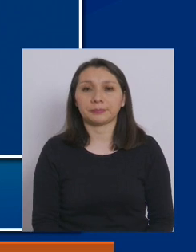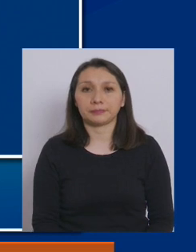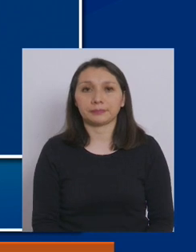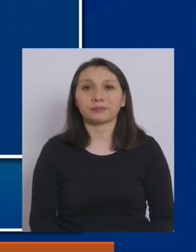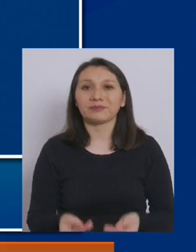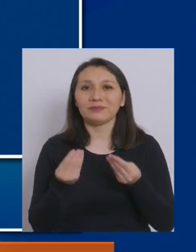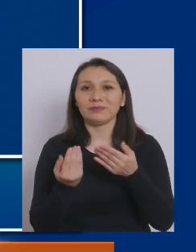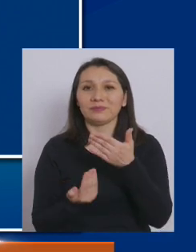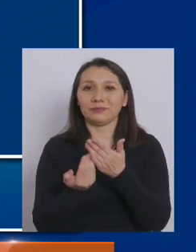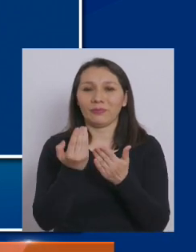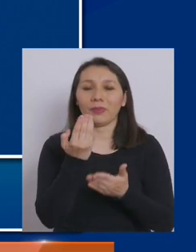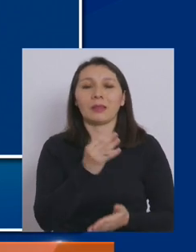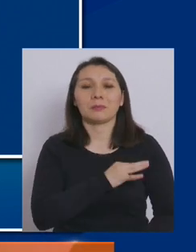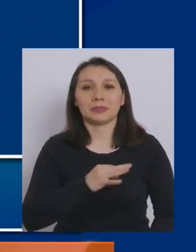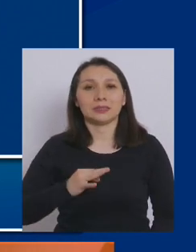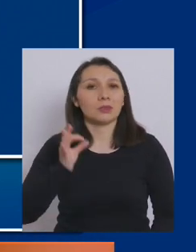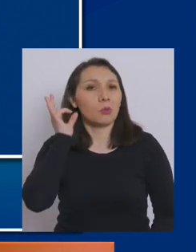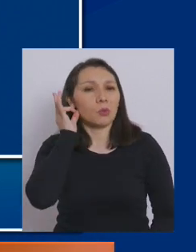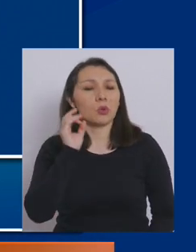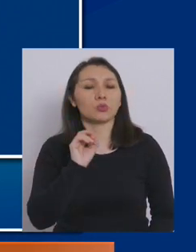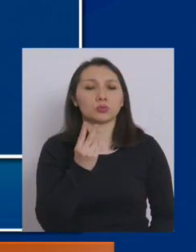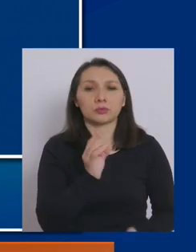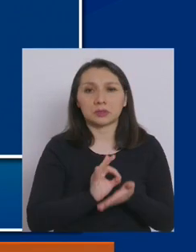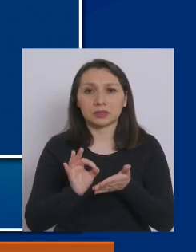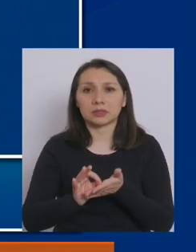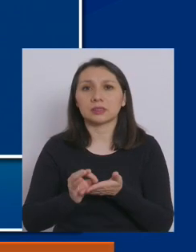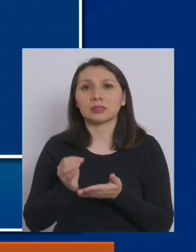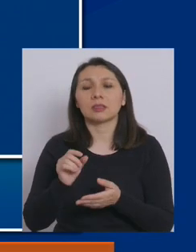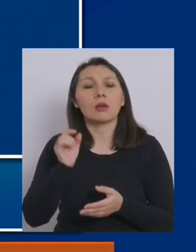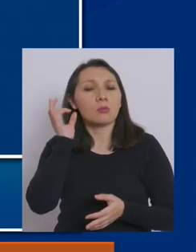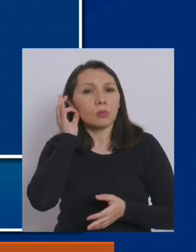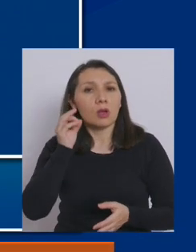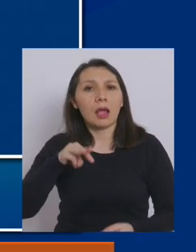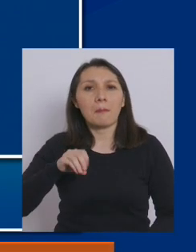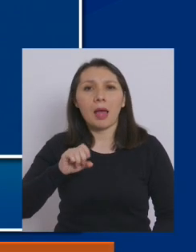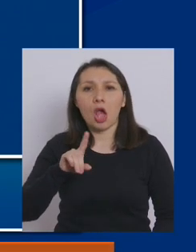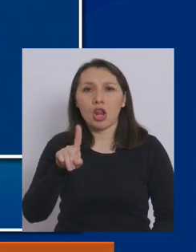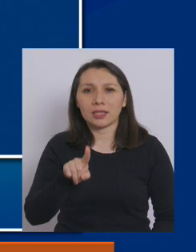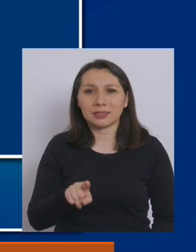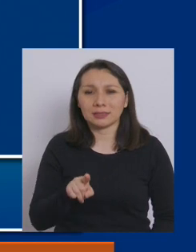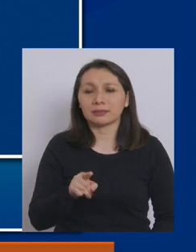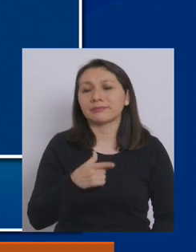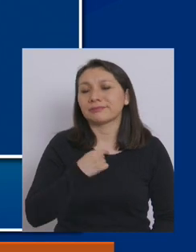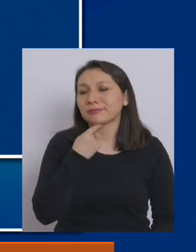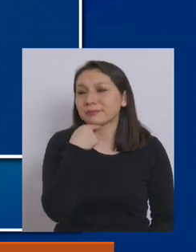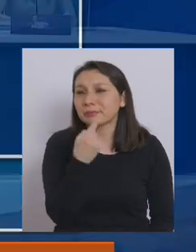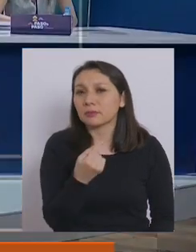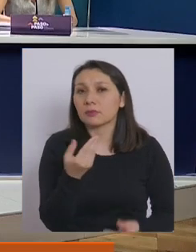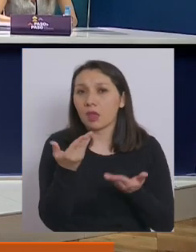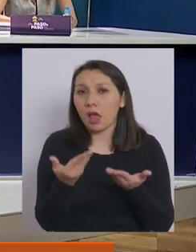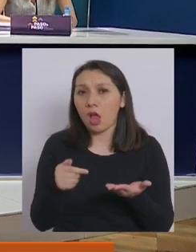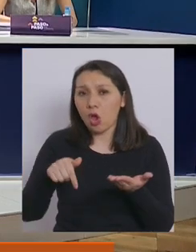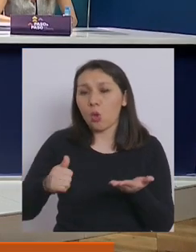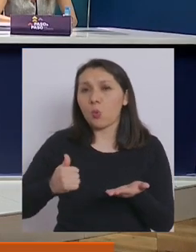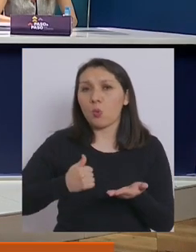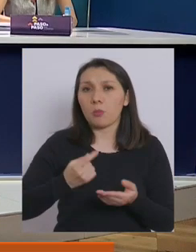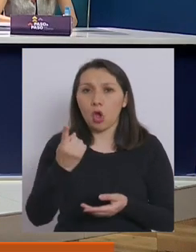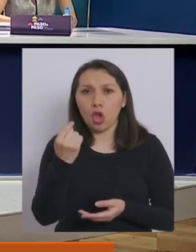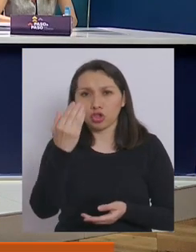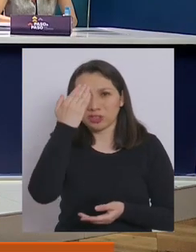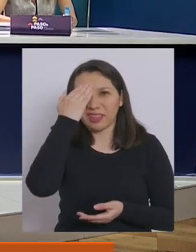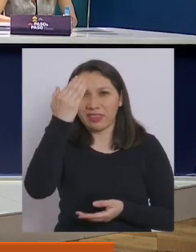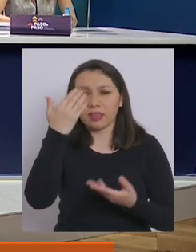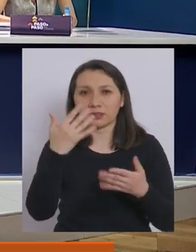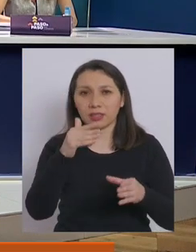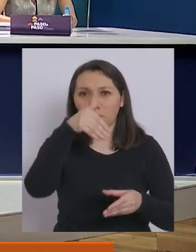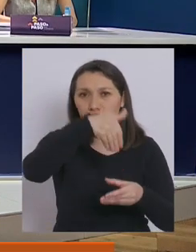Muy buenos días, ministro. Buenos días. Subsecretario, Maulis Castro por El Líbero. Queríamos consultarle por qué hoy se cumplen 11 días del